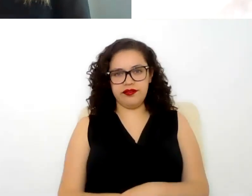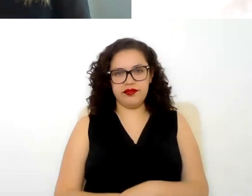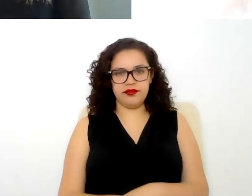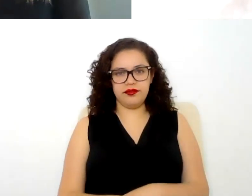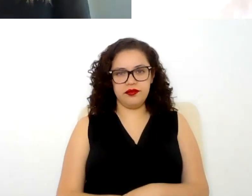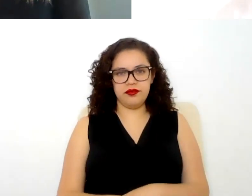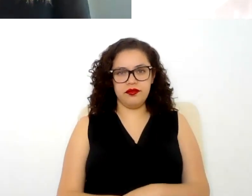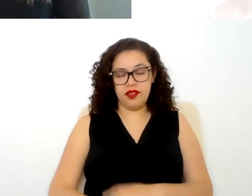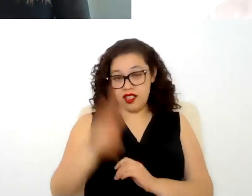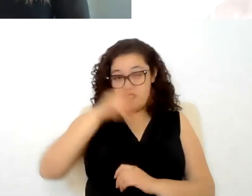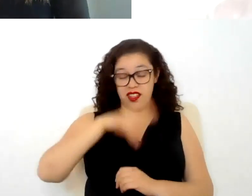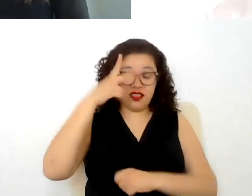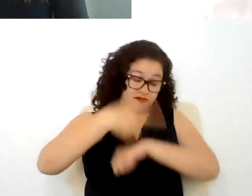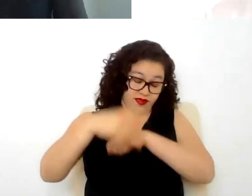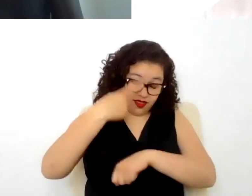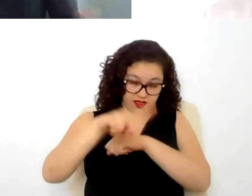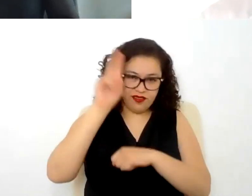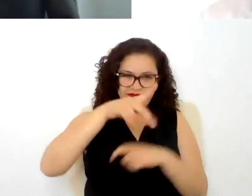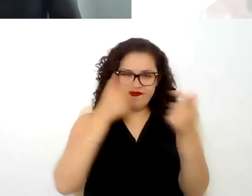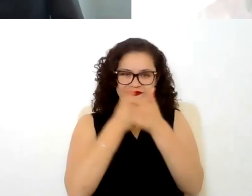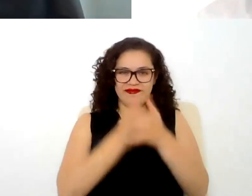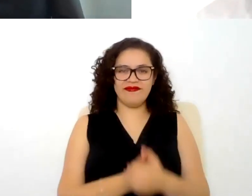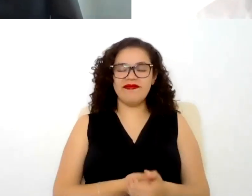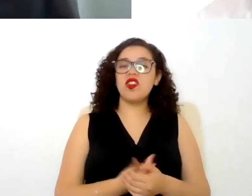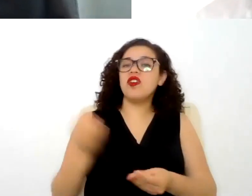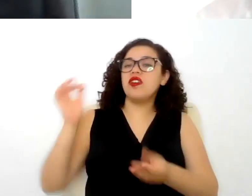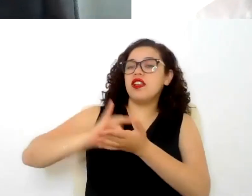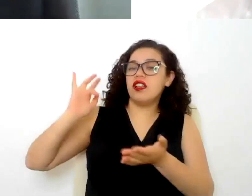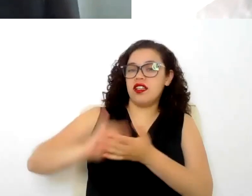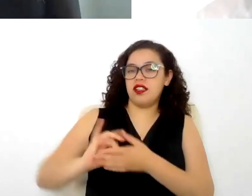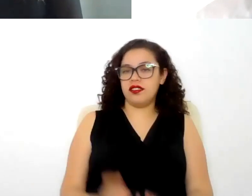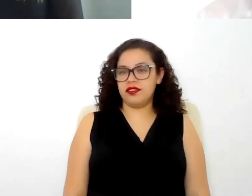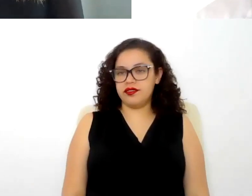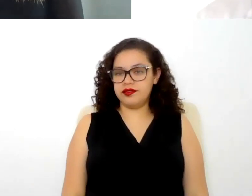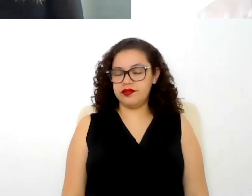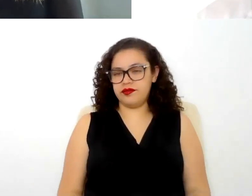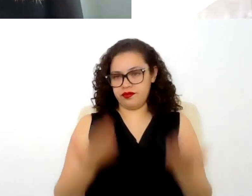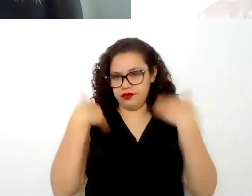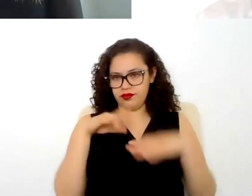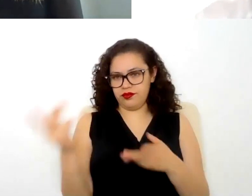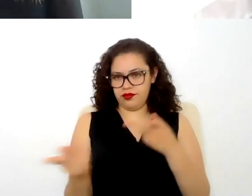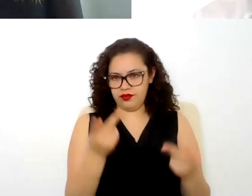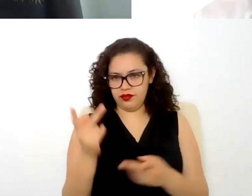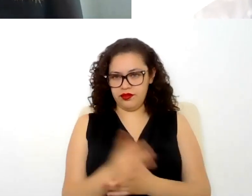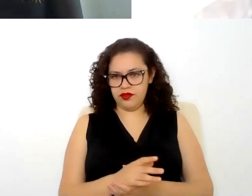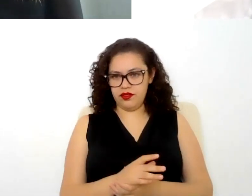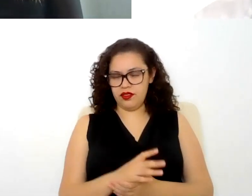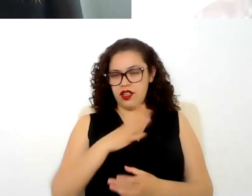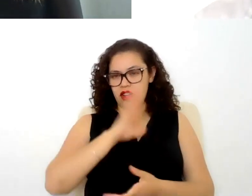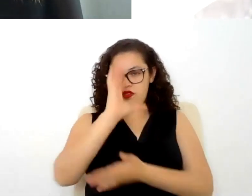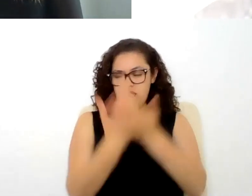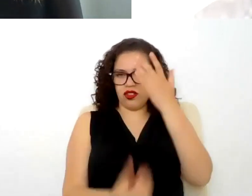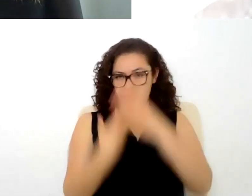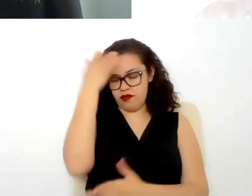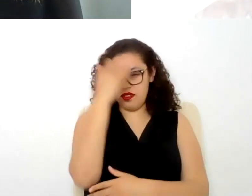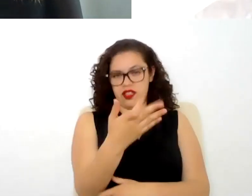y peligroso muchas gracias siguiente pregunta ¿se recomienda hacer un nuevo contrato